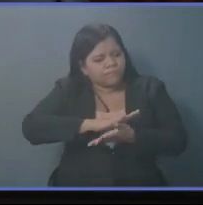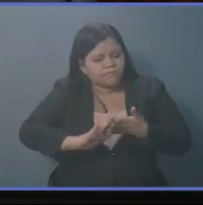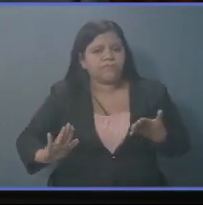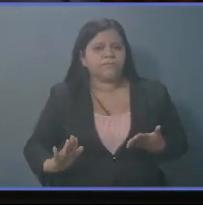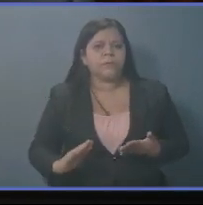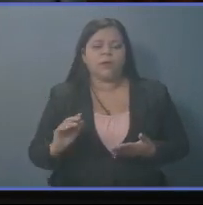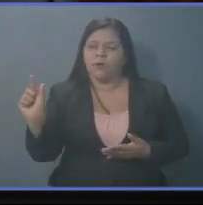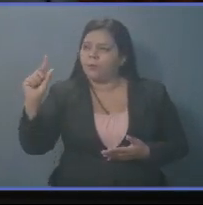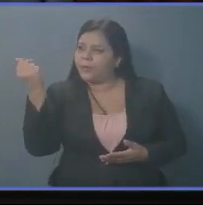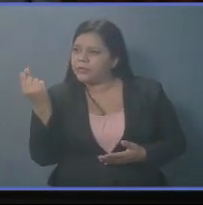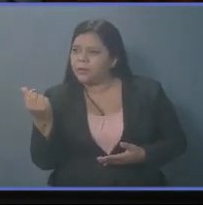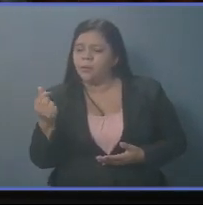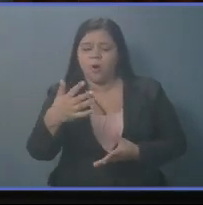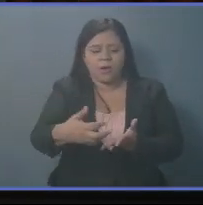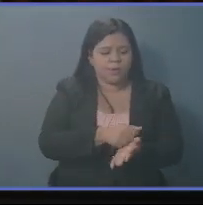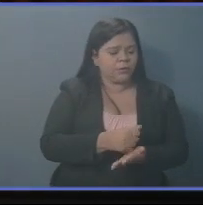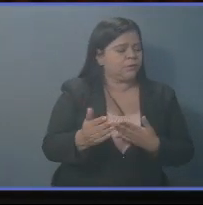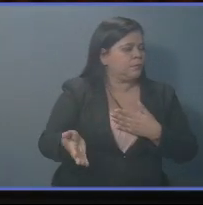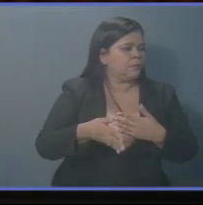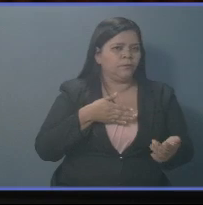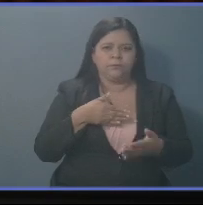préstamo o sea de impuestos.